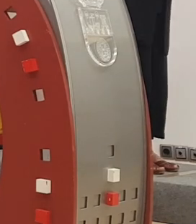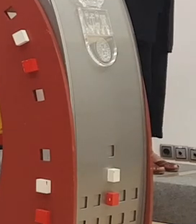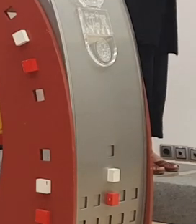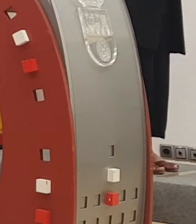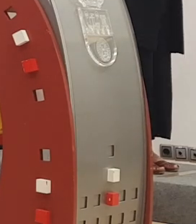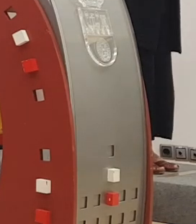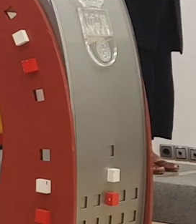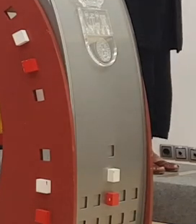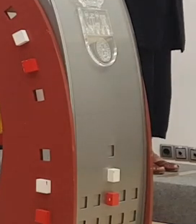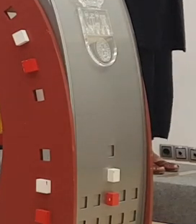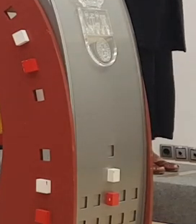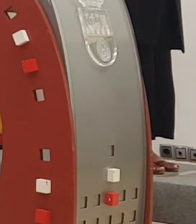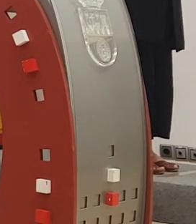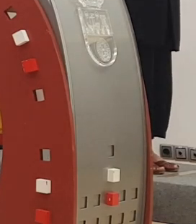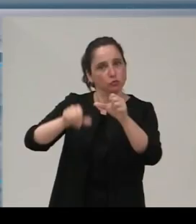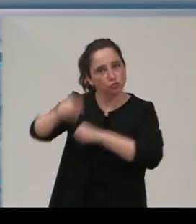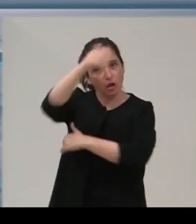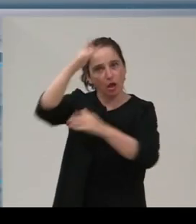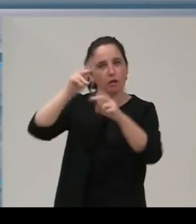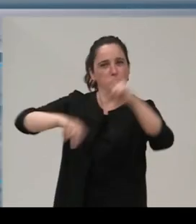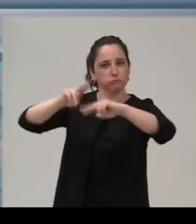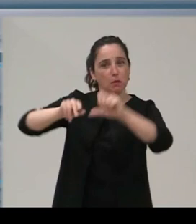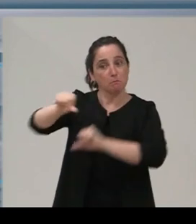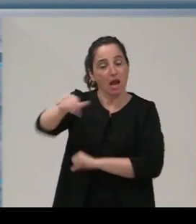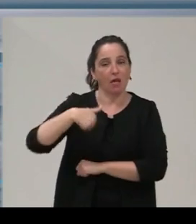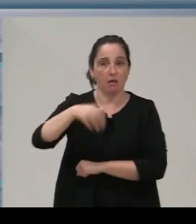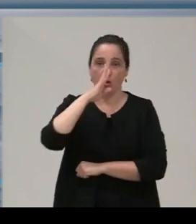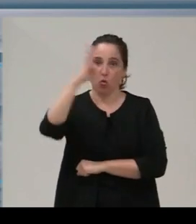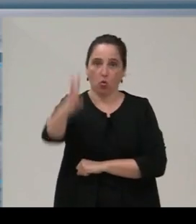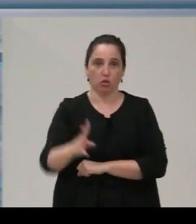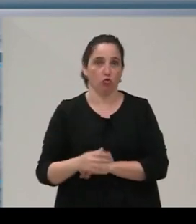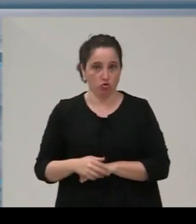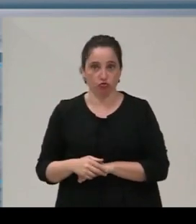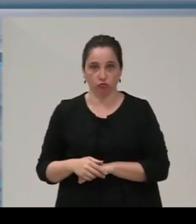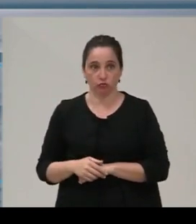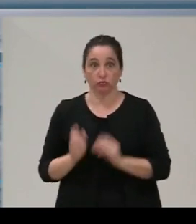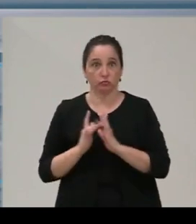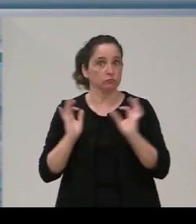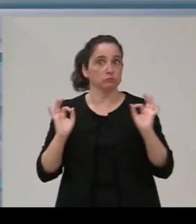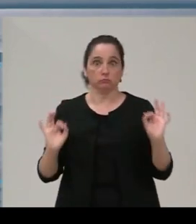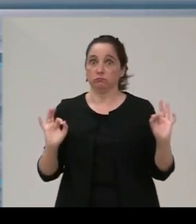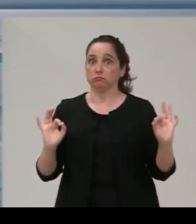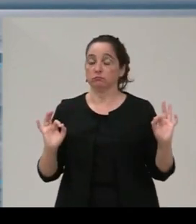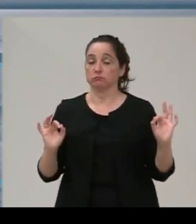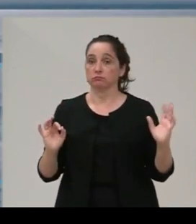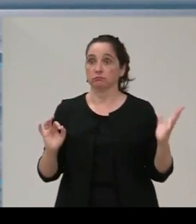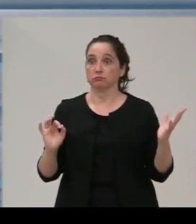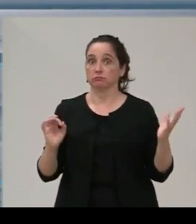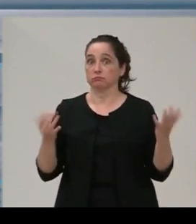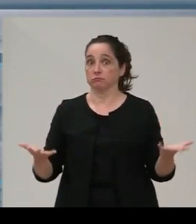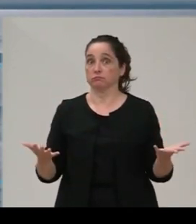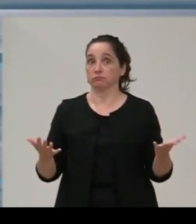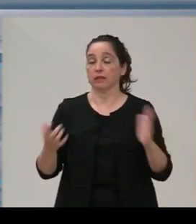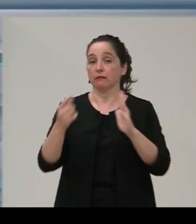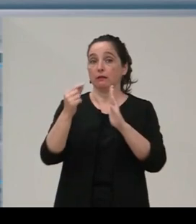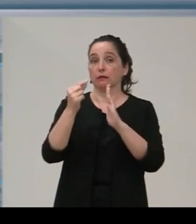en la planificación de infraestructuras de atención primaria para esta legislatura, siempre que los